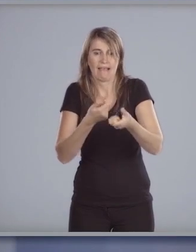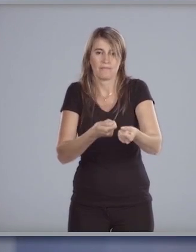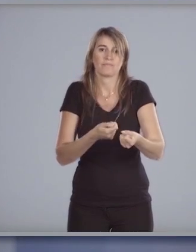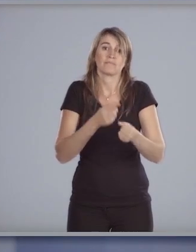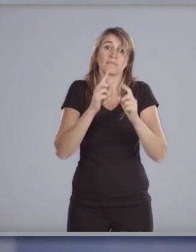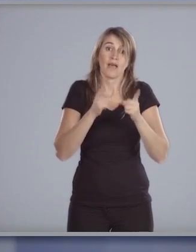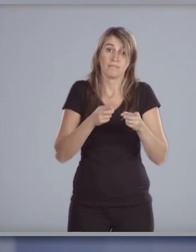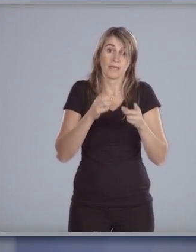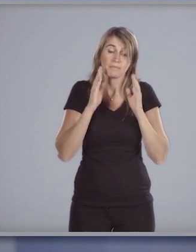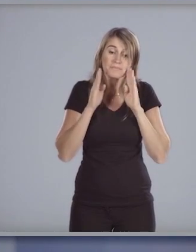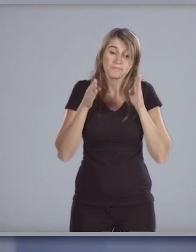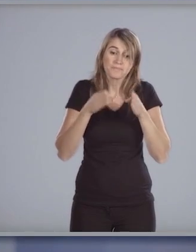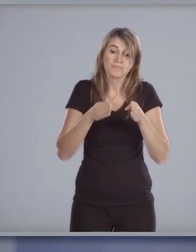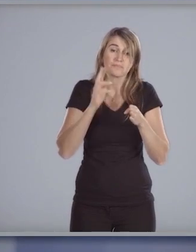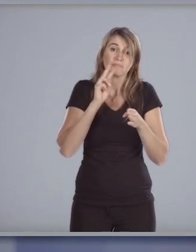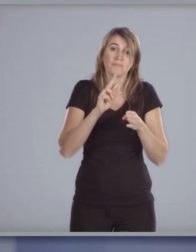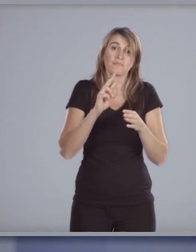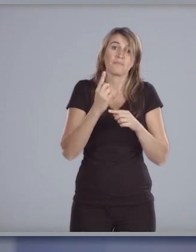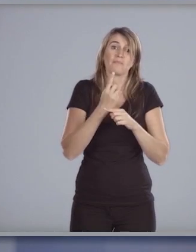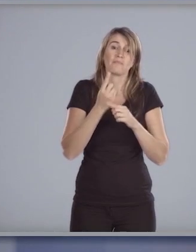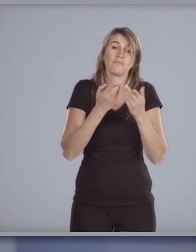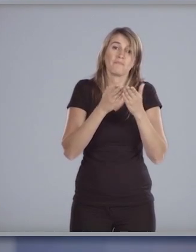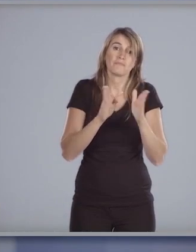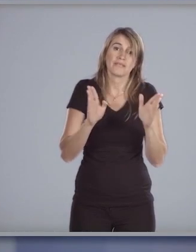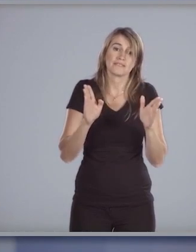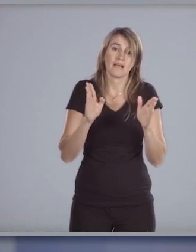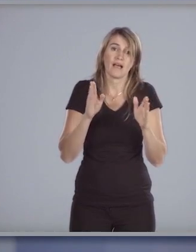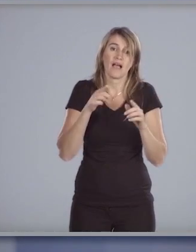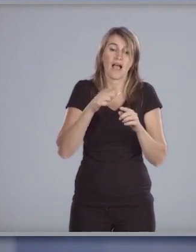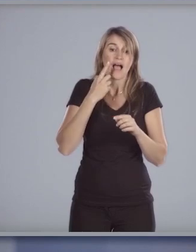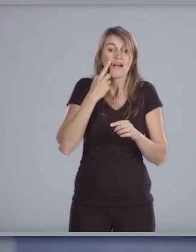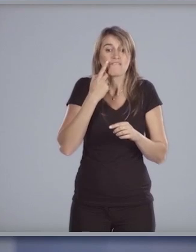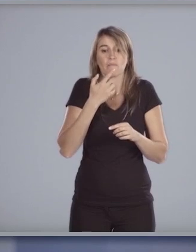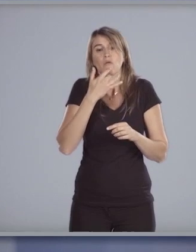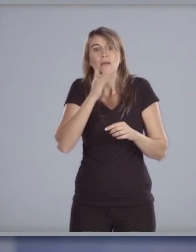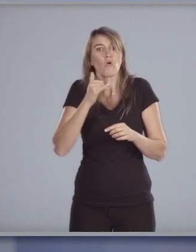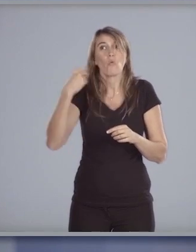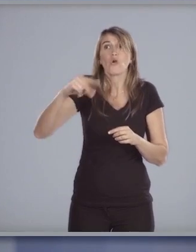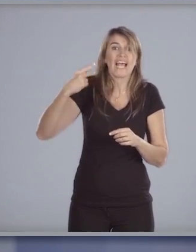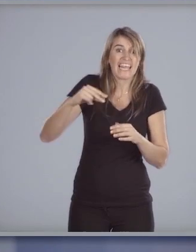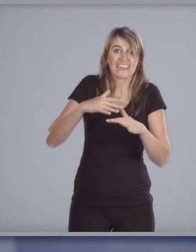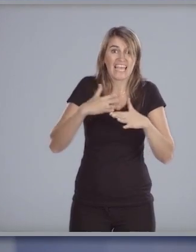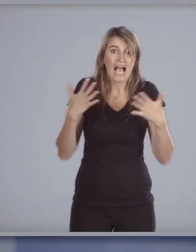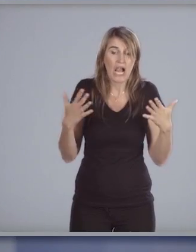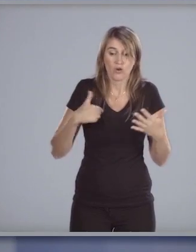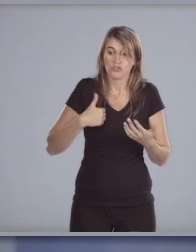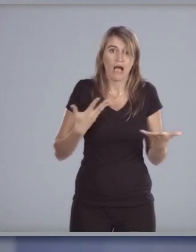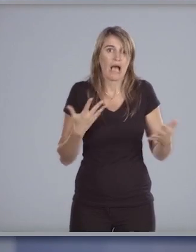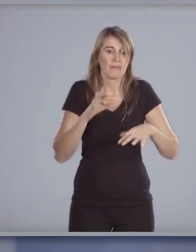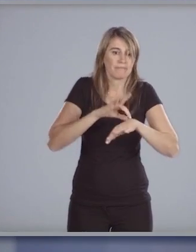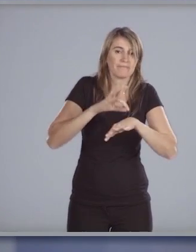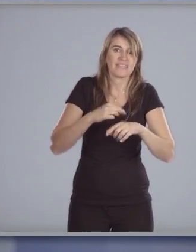estaremos implementando el principio que frente a una urgencia médica